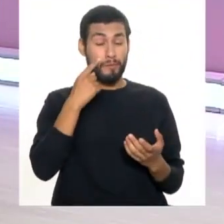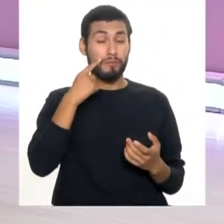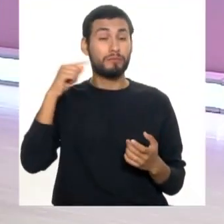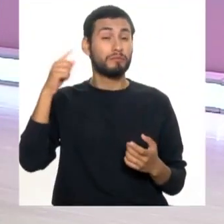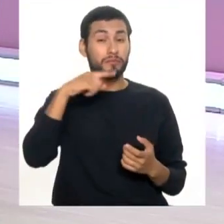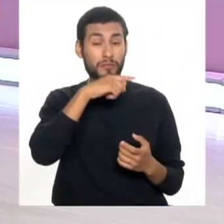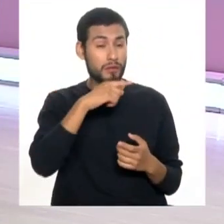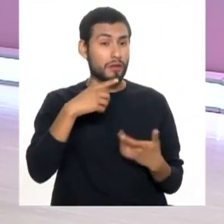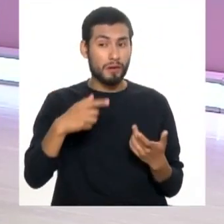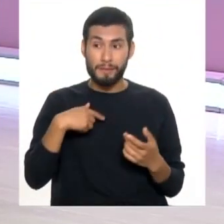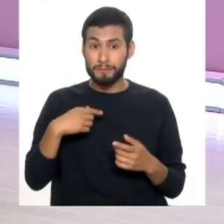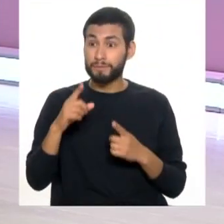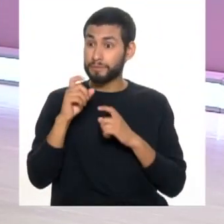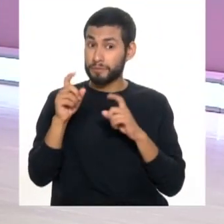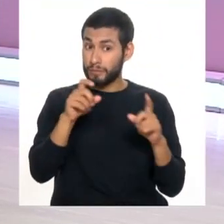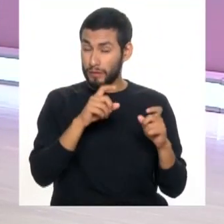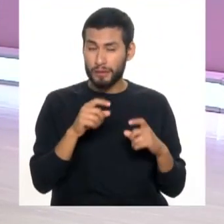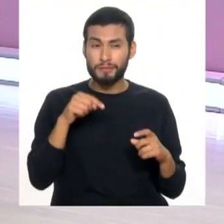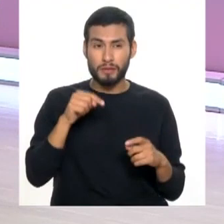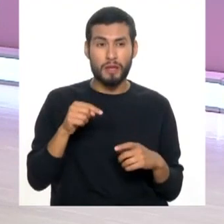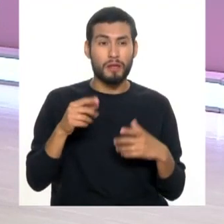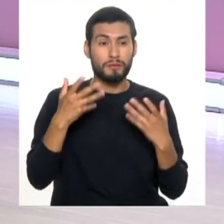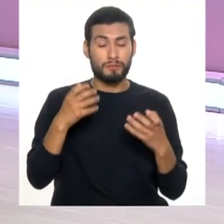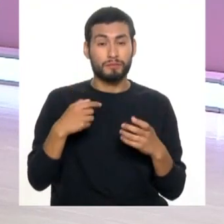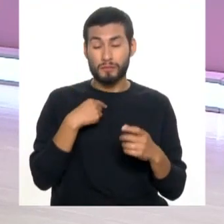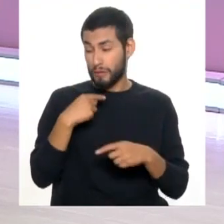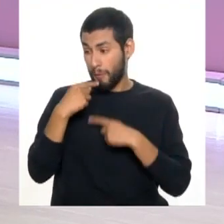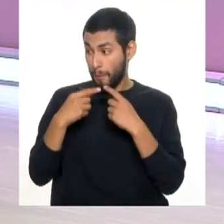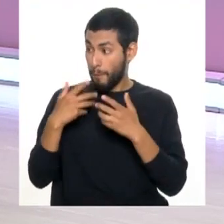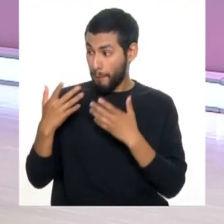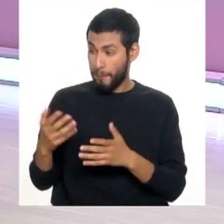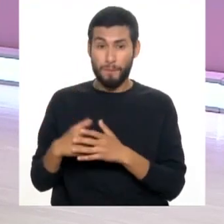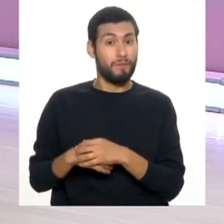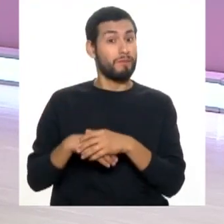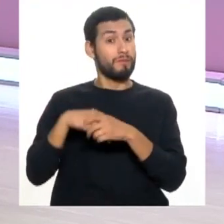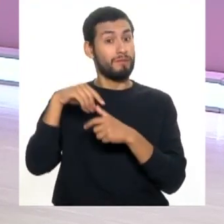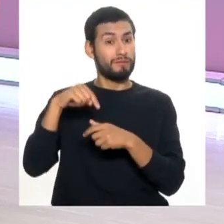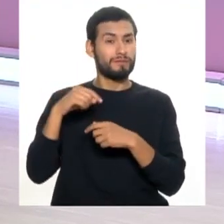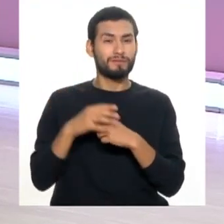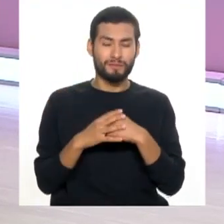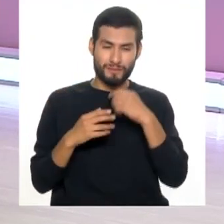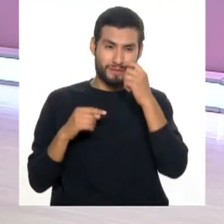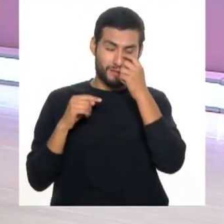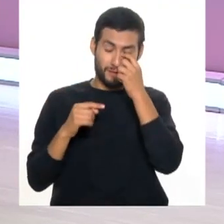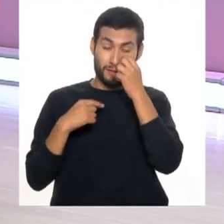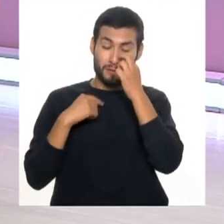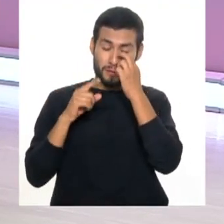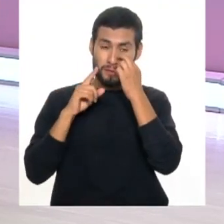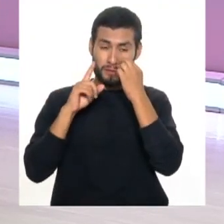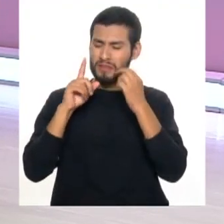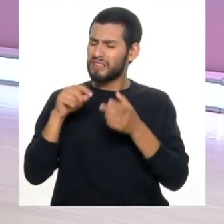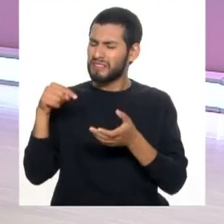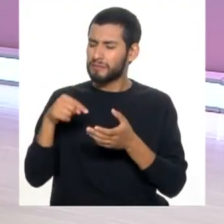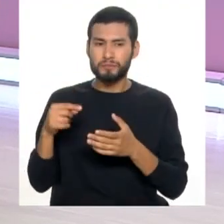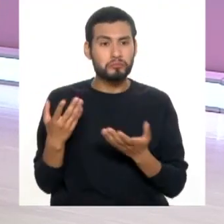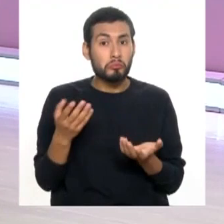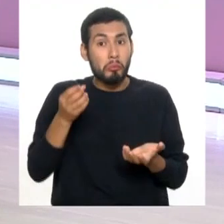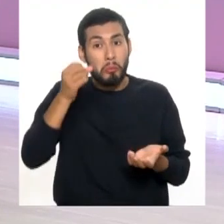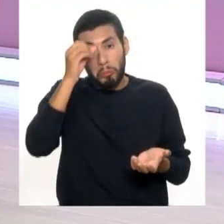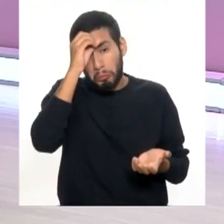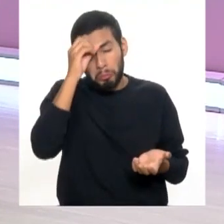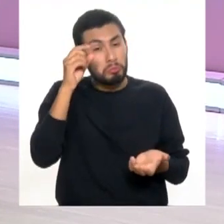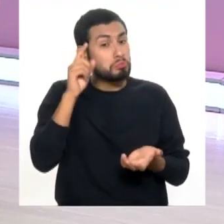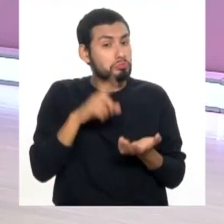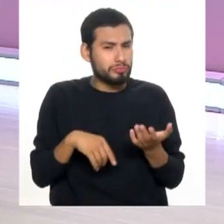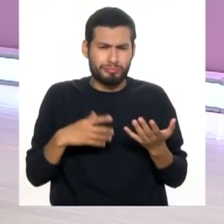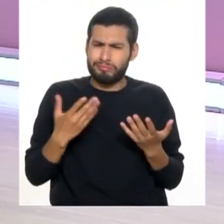Yo acá he hecho una encuesta cuando hemos estado poniendo a la mesita, doctor, le cuento. No sabemos. Los acuso. Sí, no, de verdad. Y les pregunto, ¿qué es esto? Y me dice, no tengo idea para qué